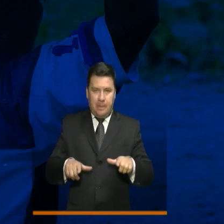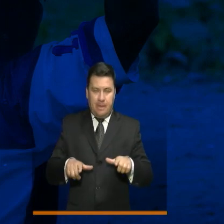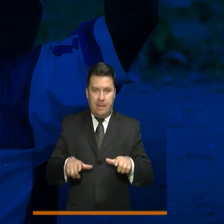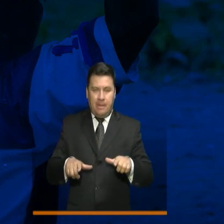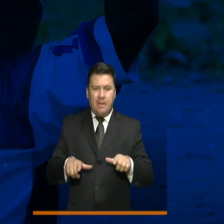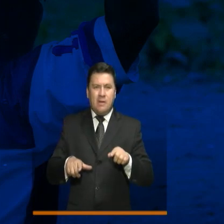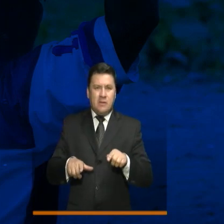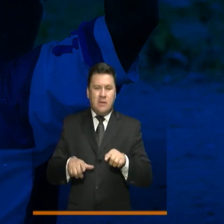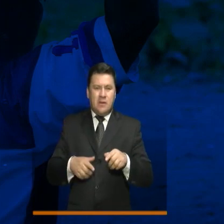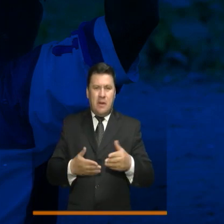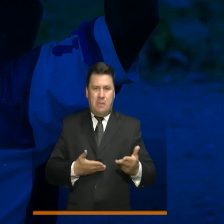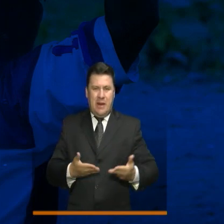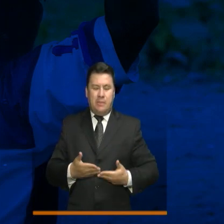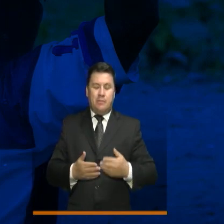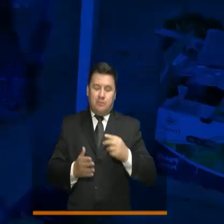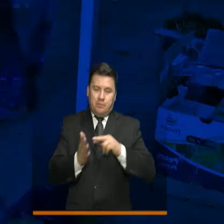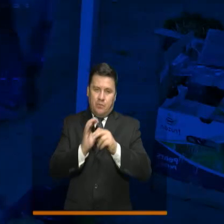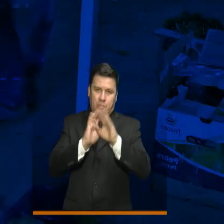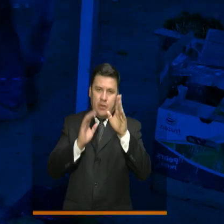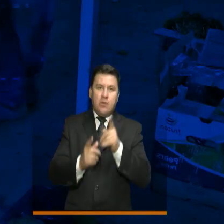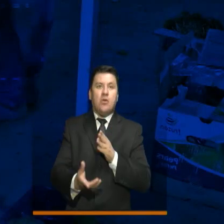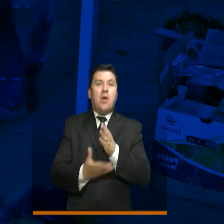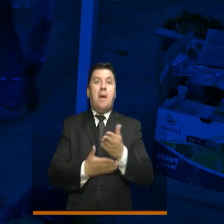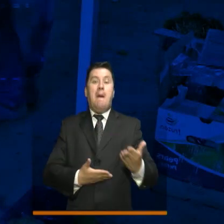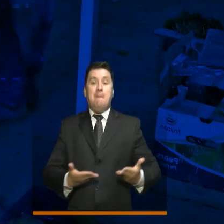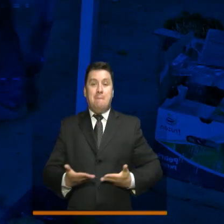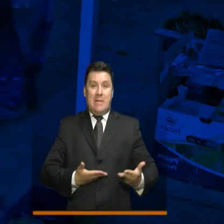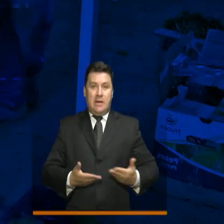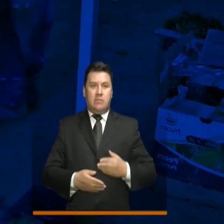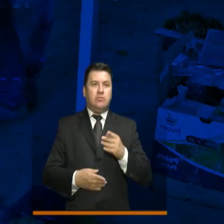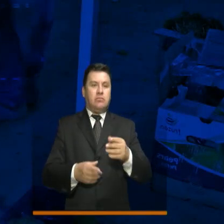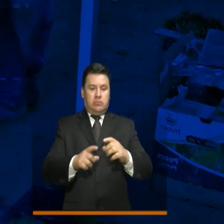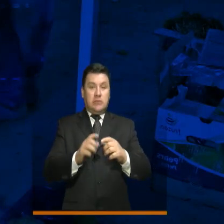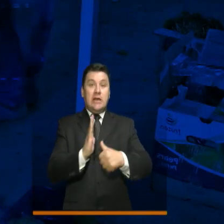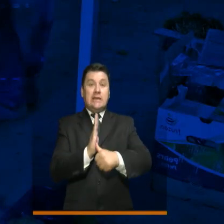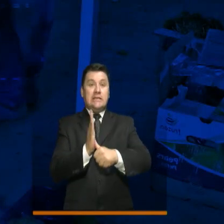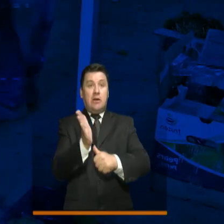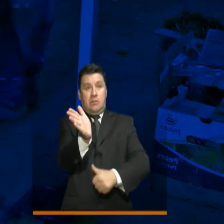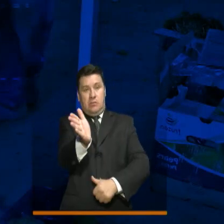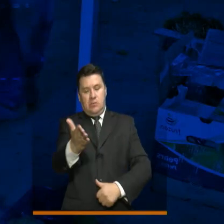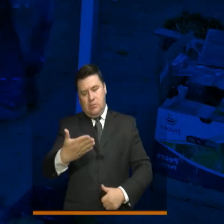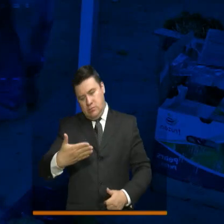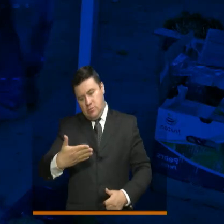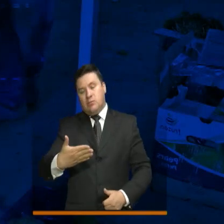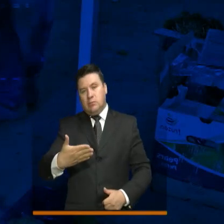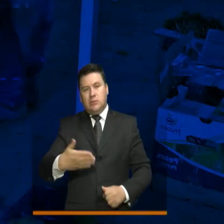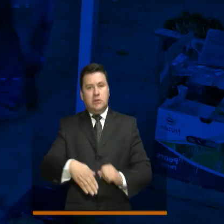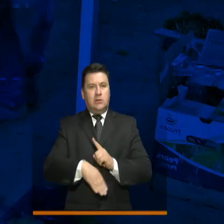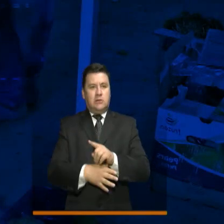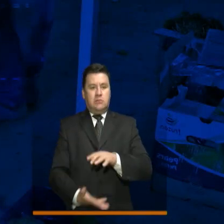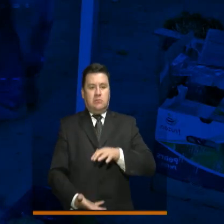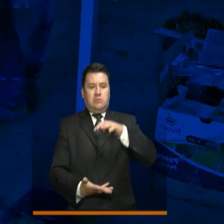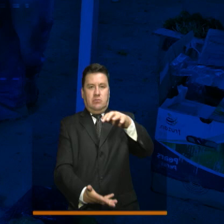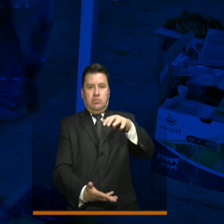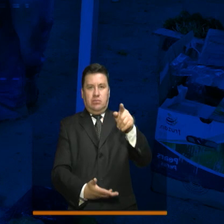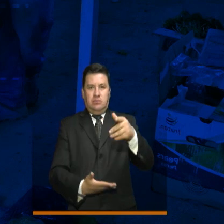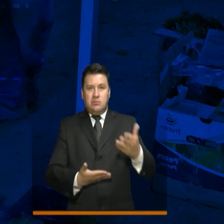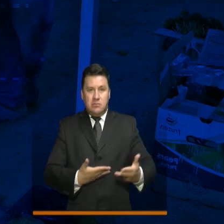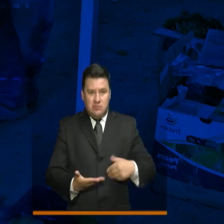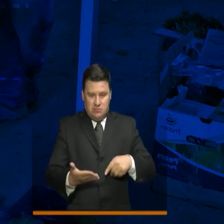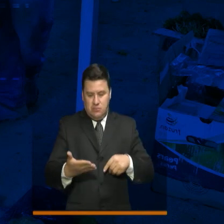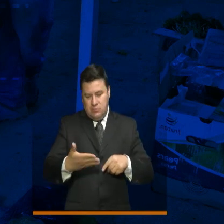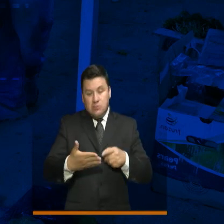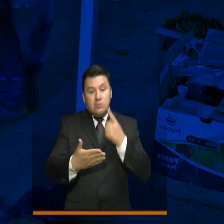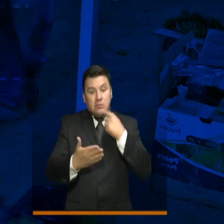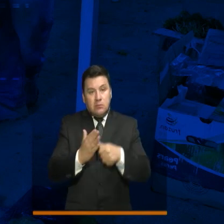mercado, es decir, van a un supermercado, muestran su cédula y el mercado inmediatamente le entrega el